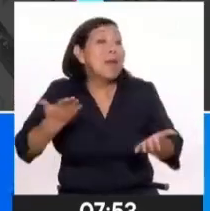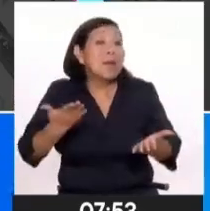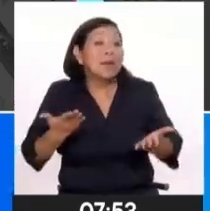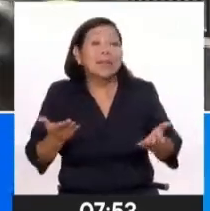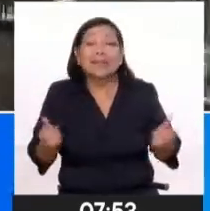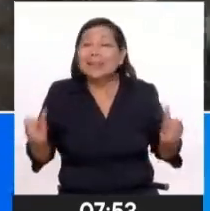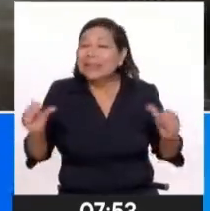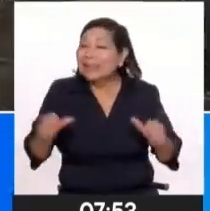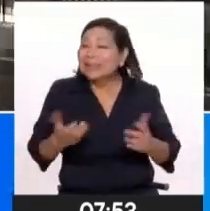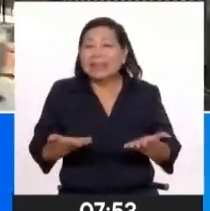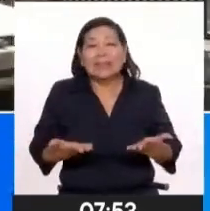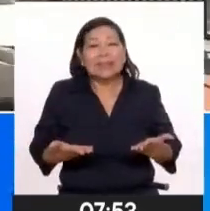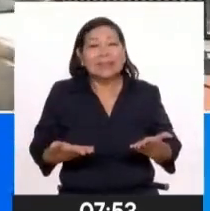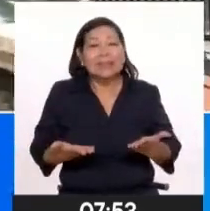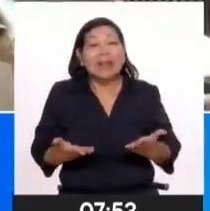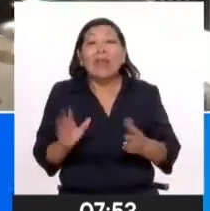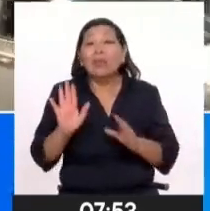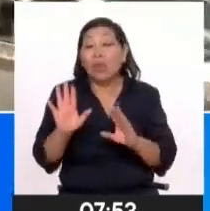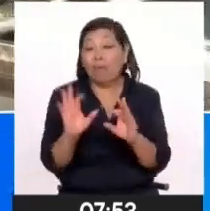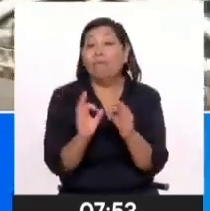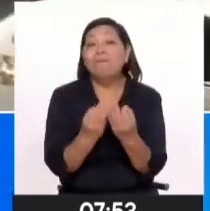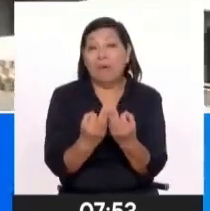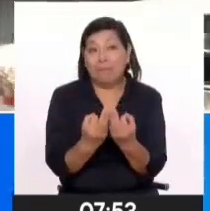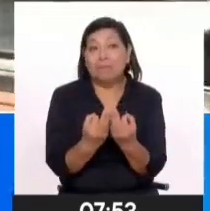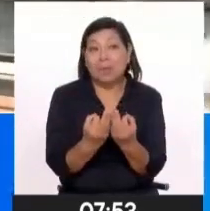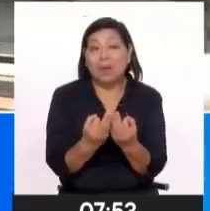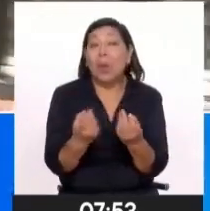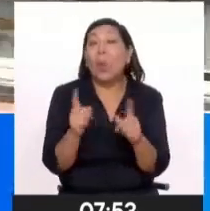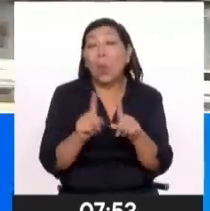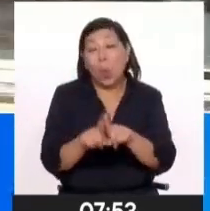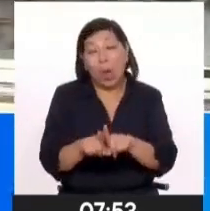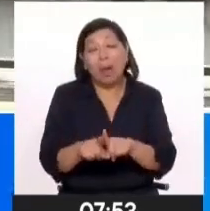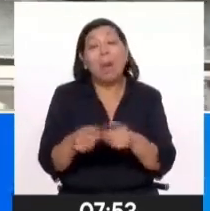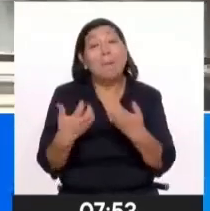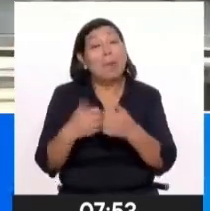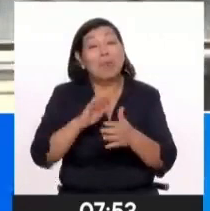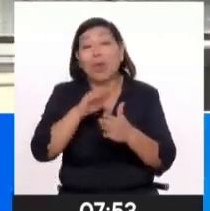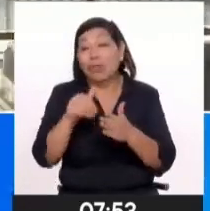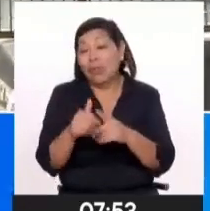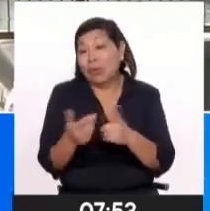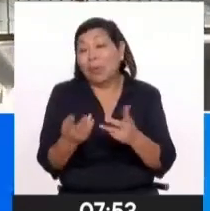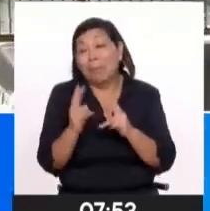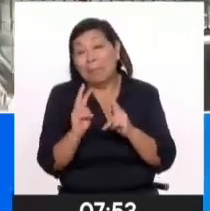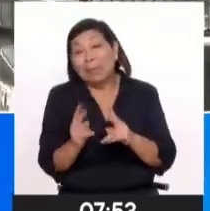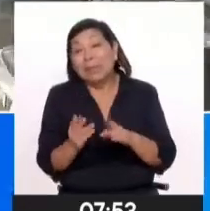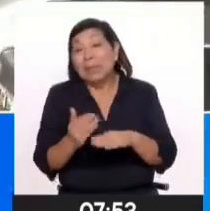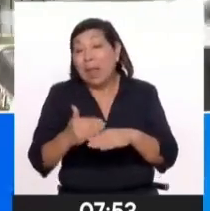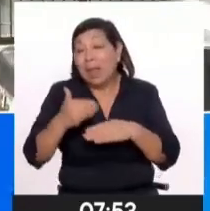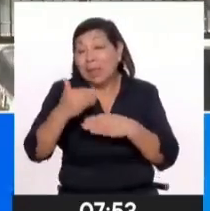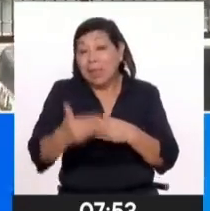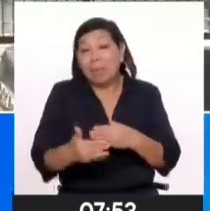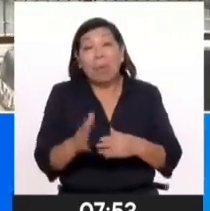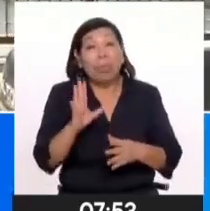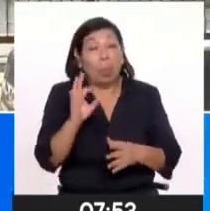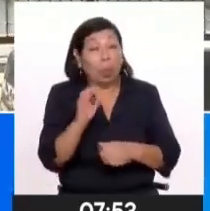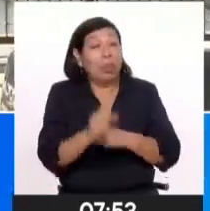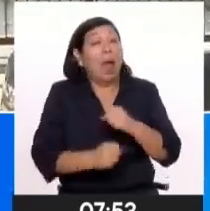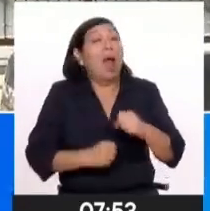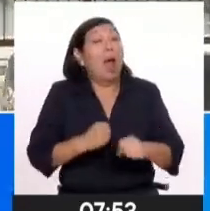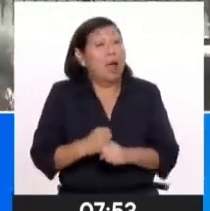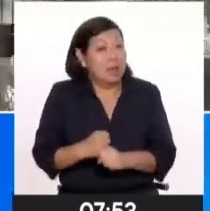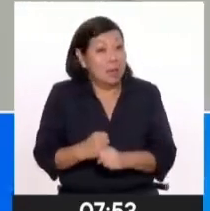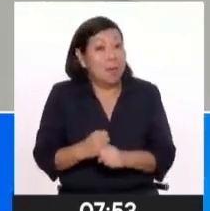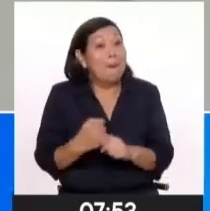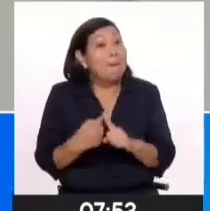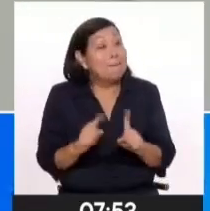monedas más estables. Desde comienzos de siglo se ha devaluado solo 6% por la apreciación reciente que hubo mientras que